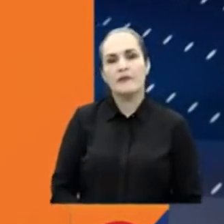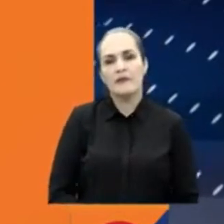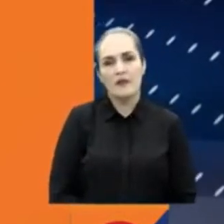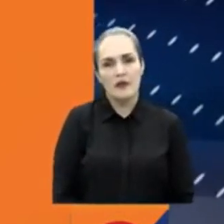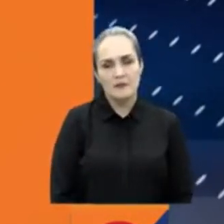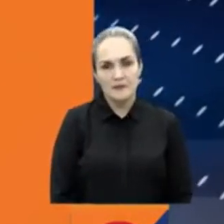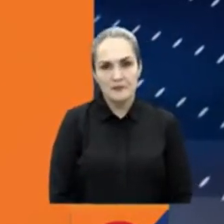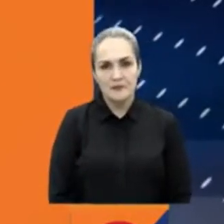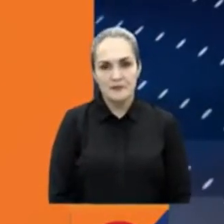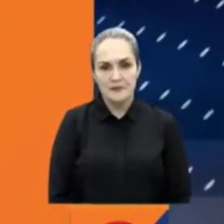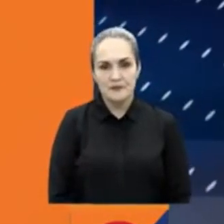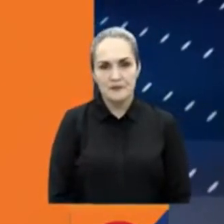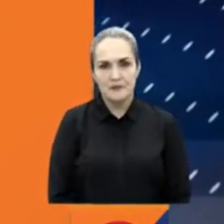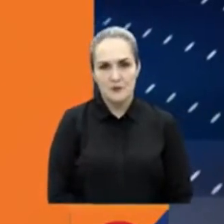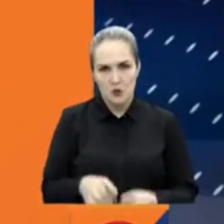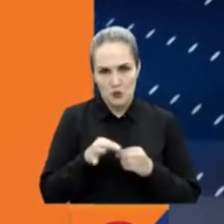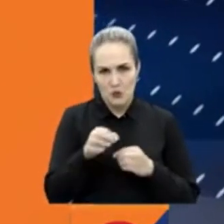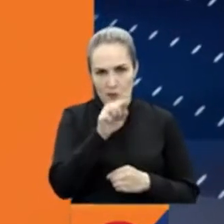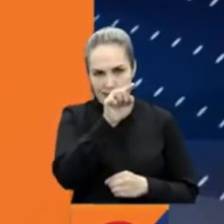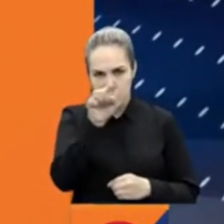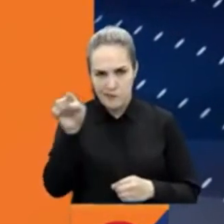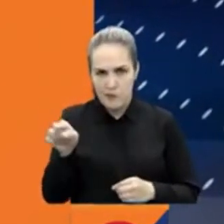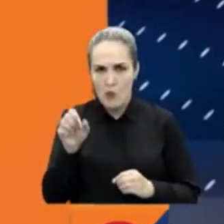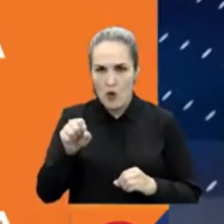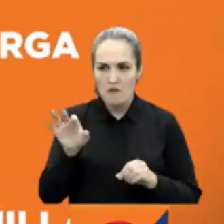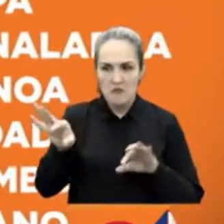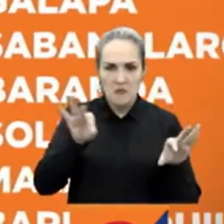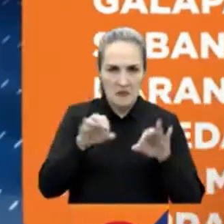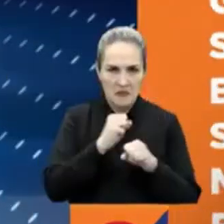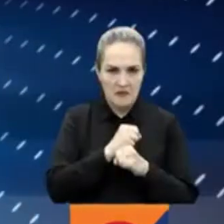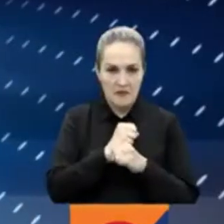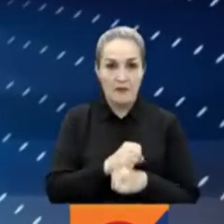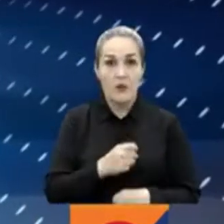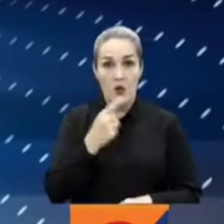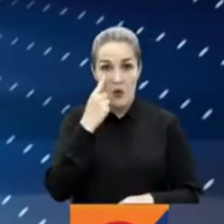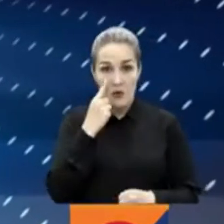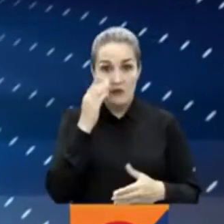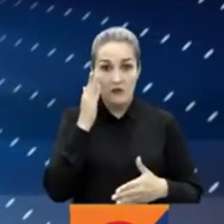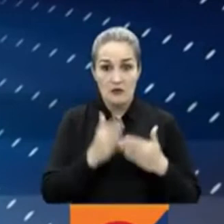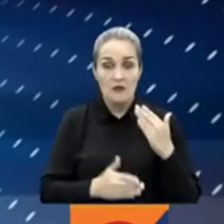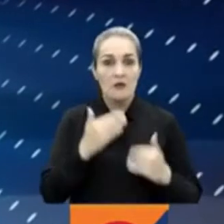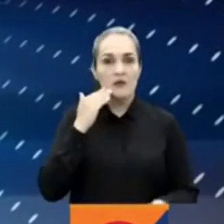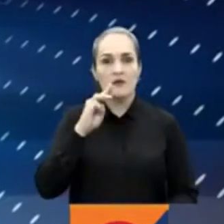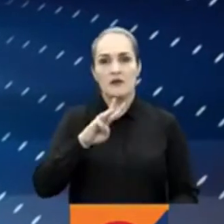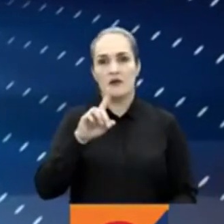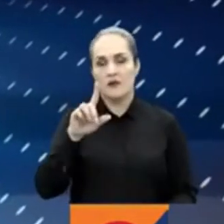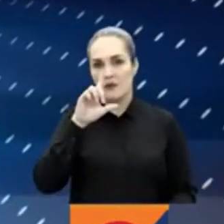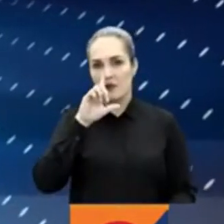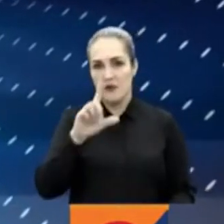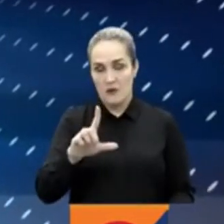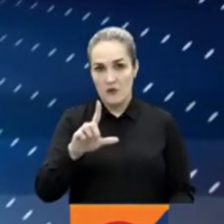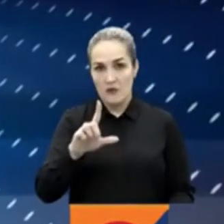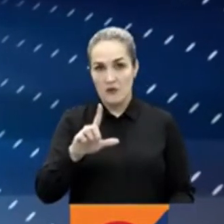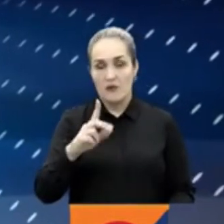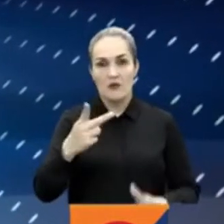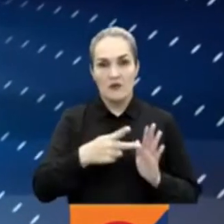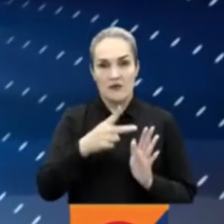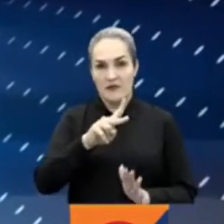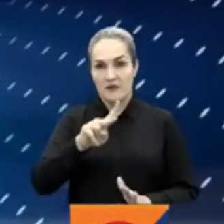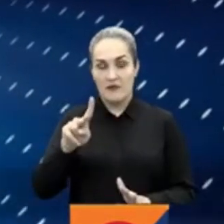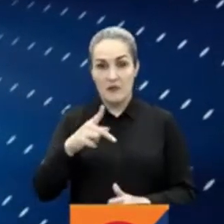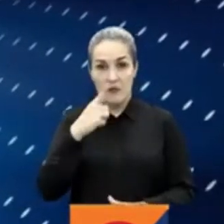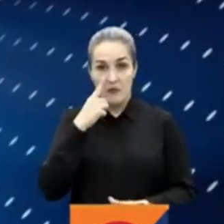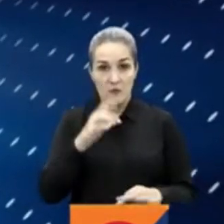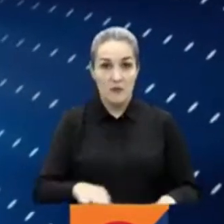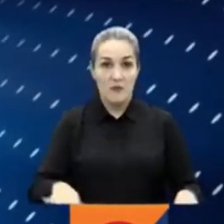Sabana Larga, Paranoa, Soledad, Malambo y Barranquilla. Ojo, tiene plazo de aplicar hasta el 31 de julio de 2022. Y muy